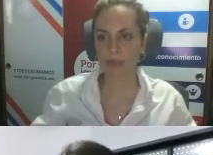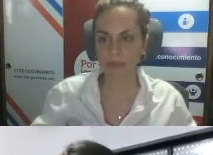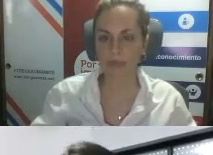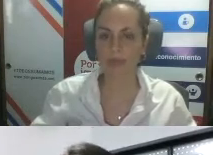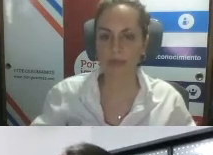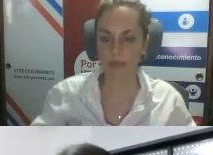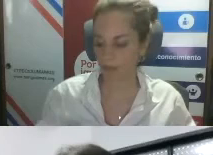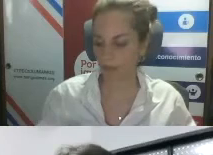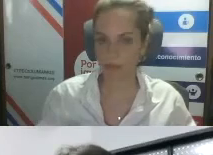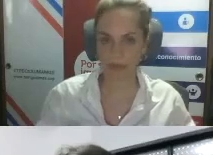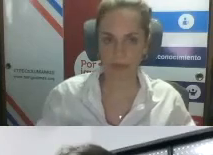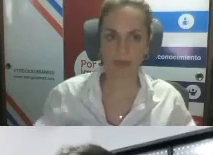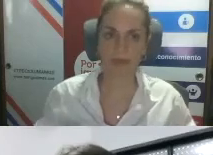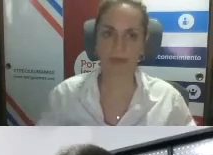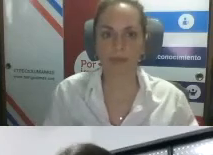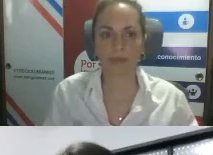¿siguiente Ana?